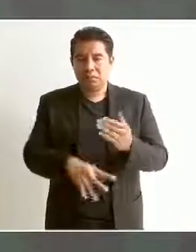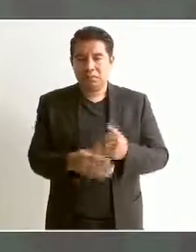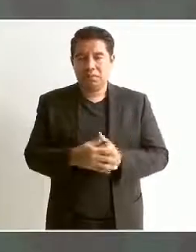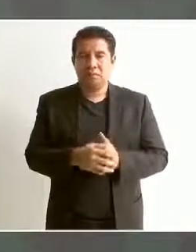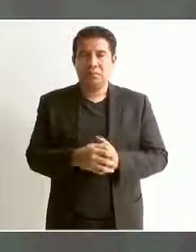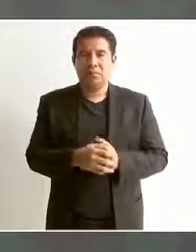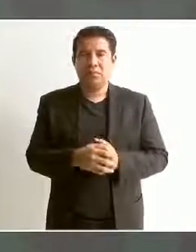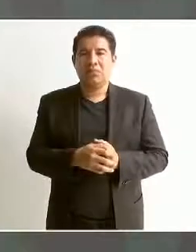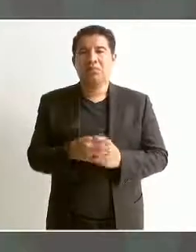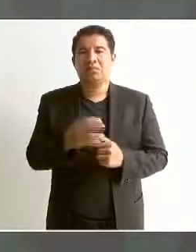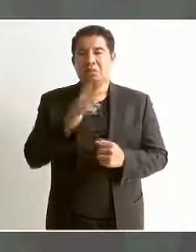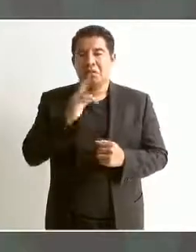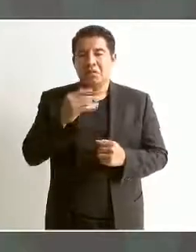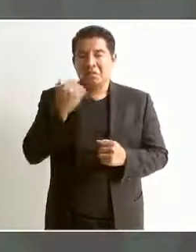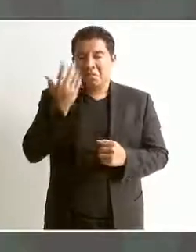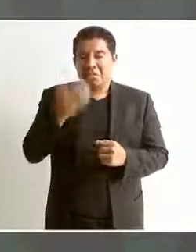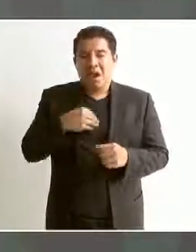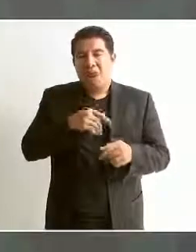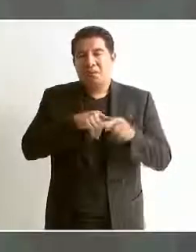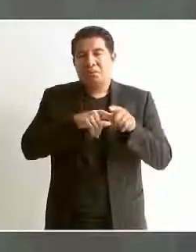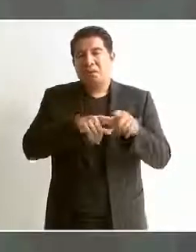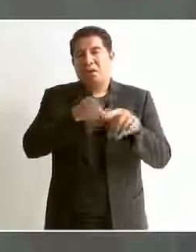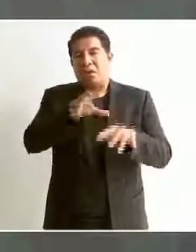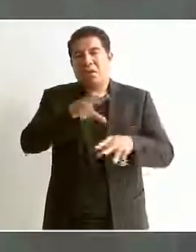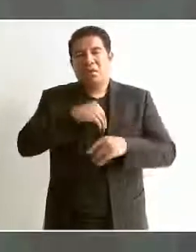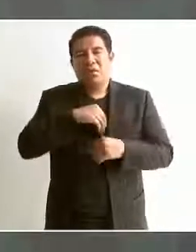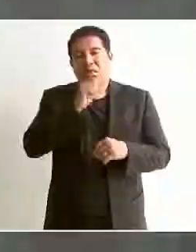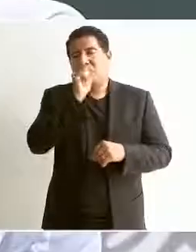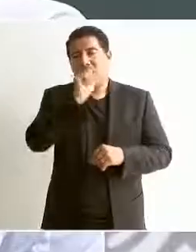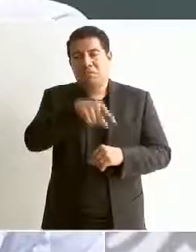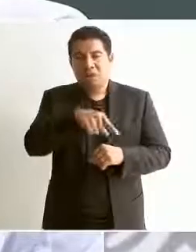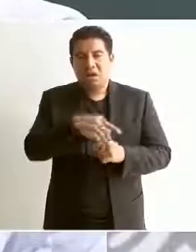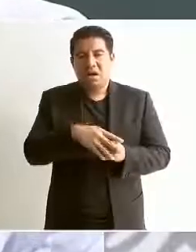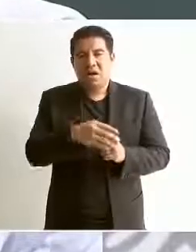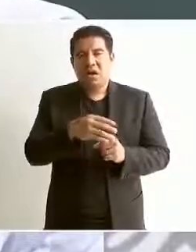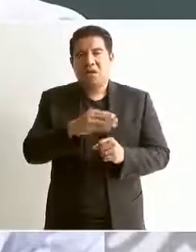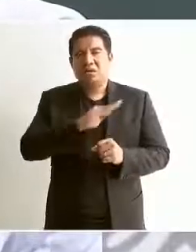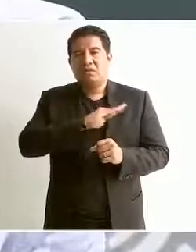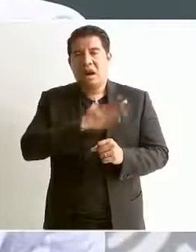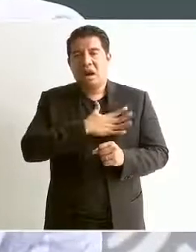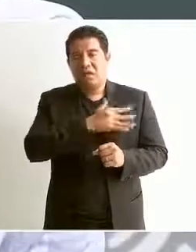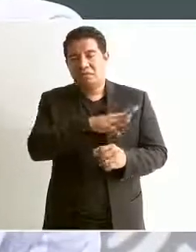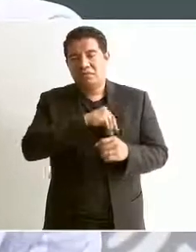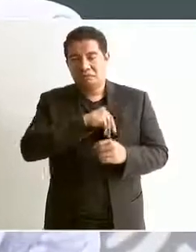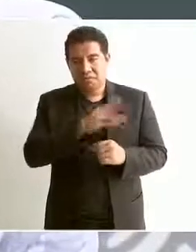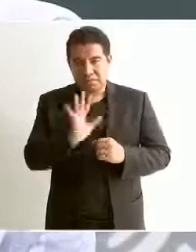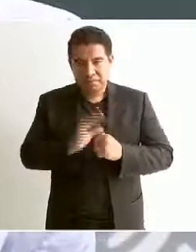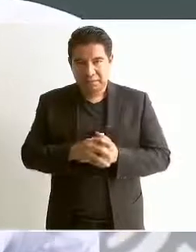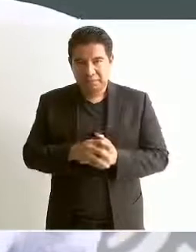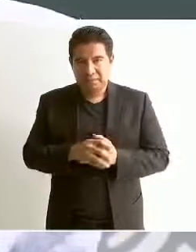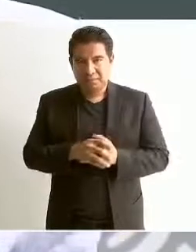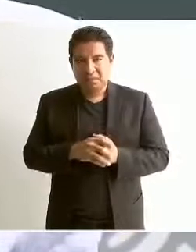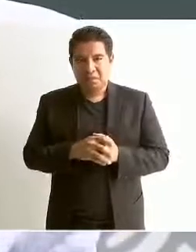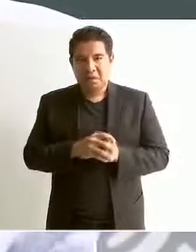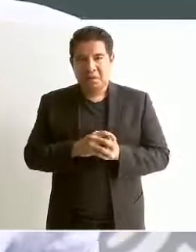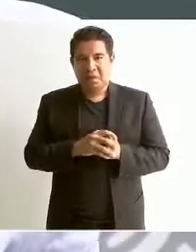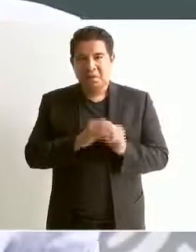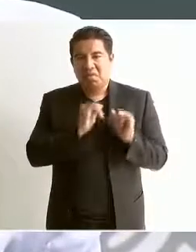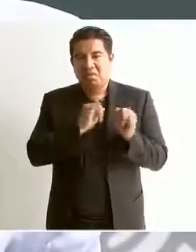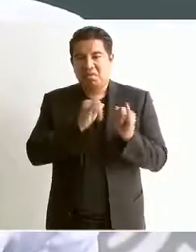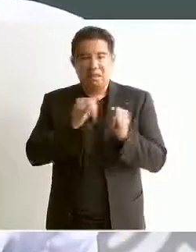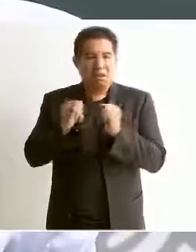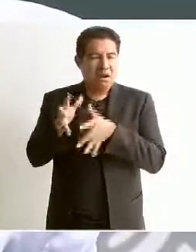siguiendo el estilo de vida occidental, muy individualizado.